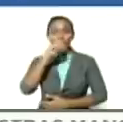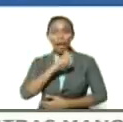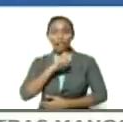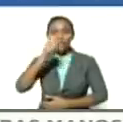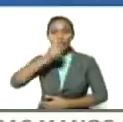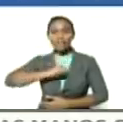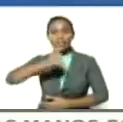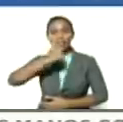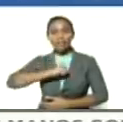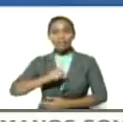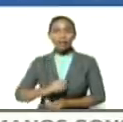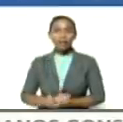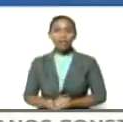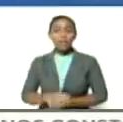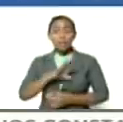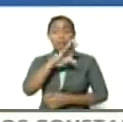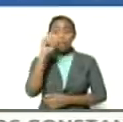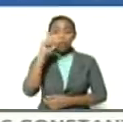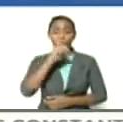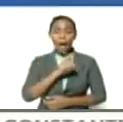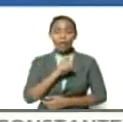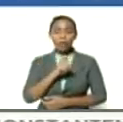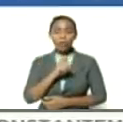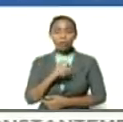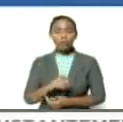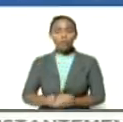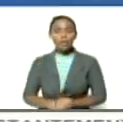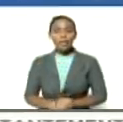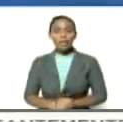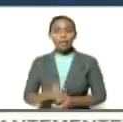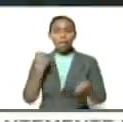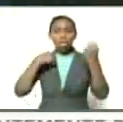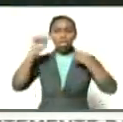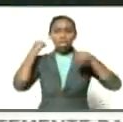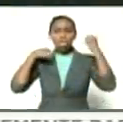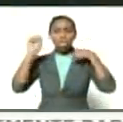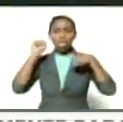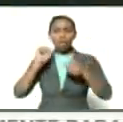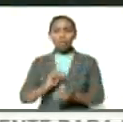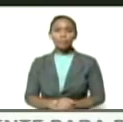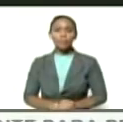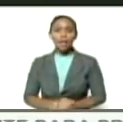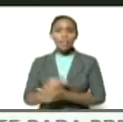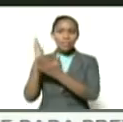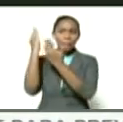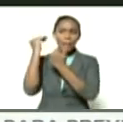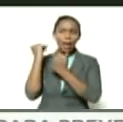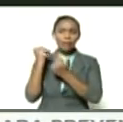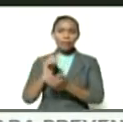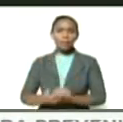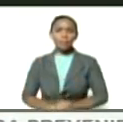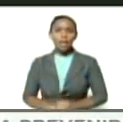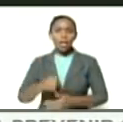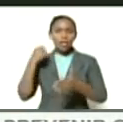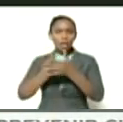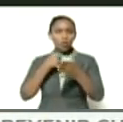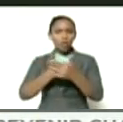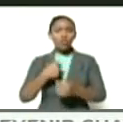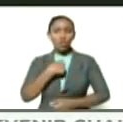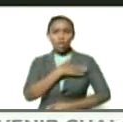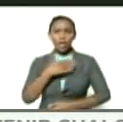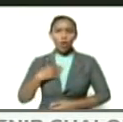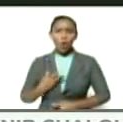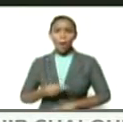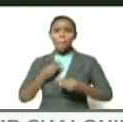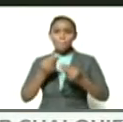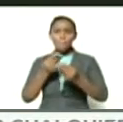resistencia y 500 años de rebeldía de esperanza de lucha yo quisiera darle la